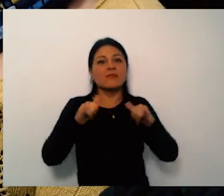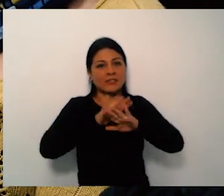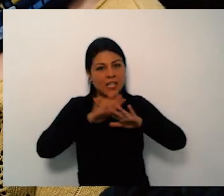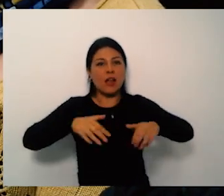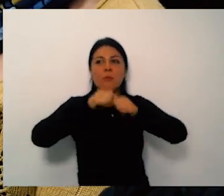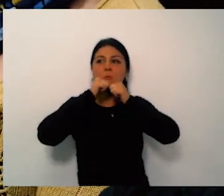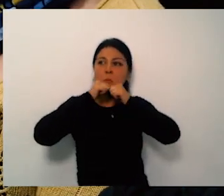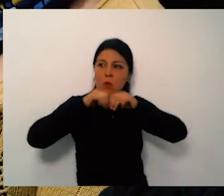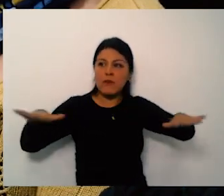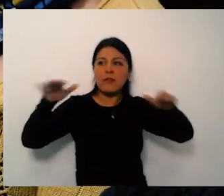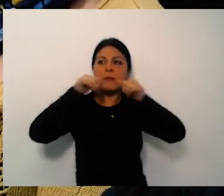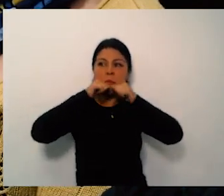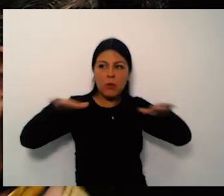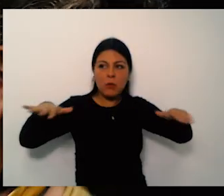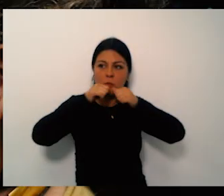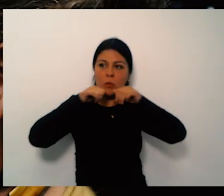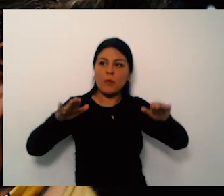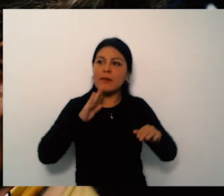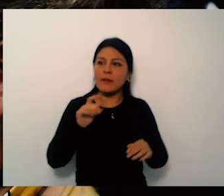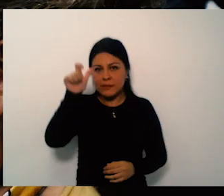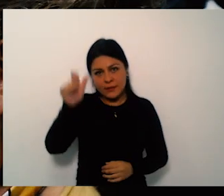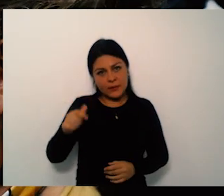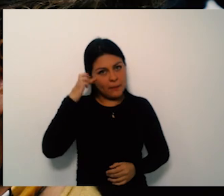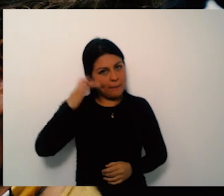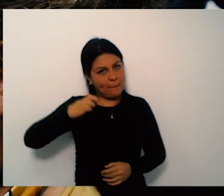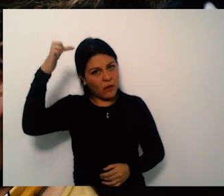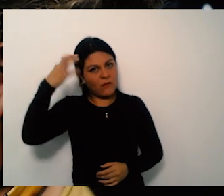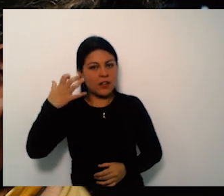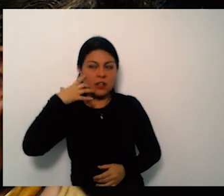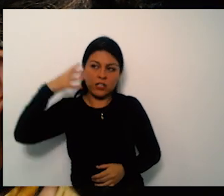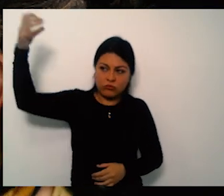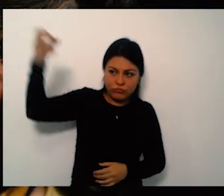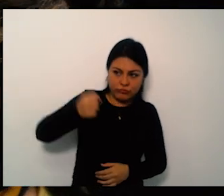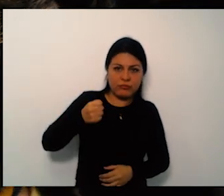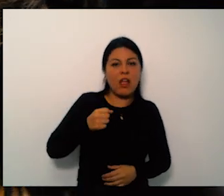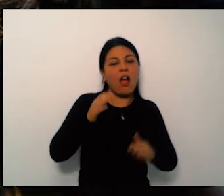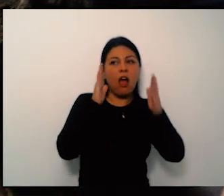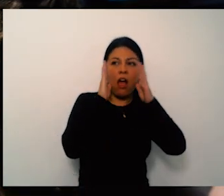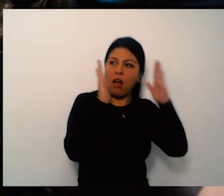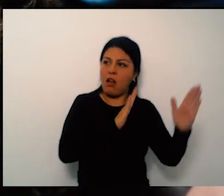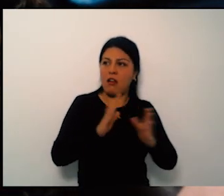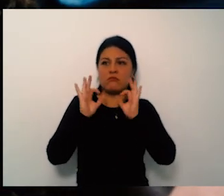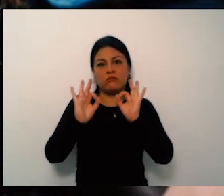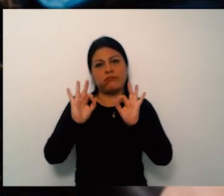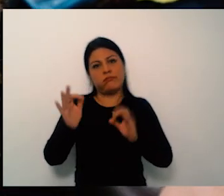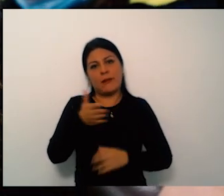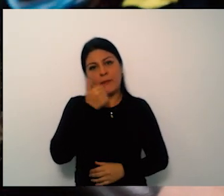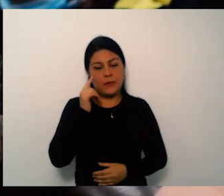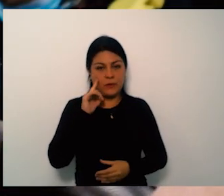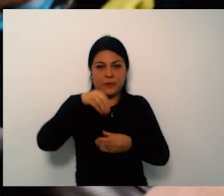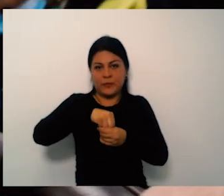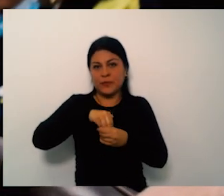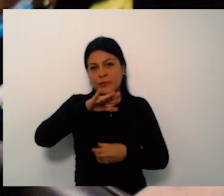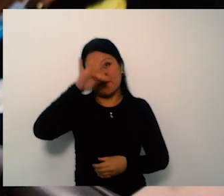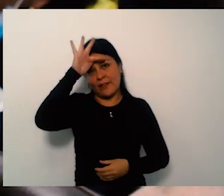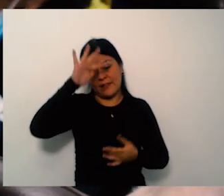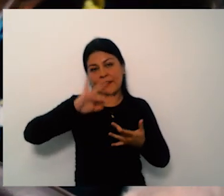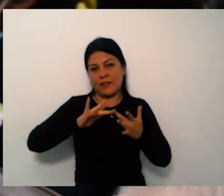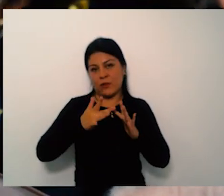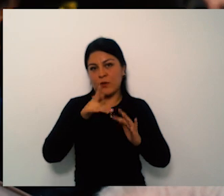nos entregan esta obra el 19 de julio 2022 una infraestructura extraordinaria con equipos de alta tecnología